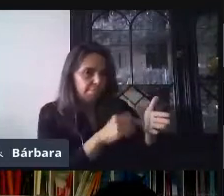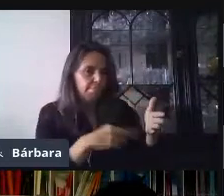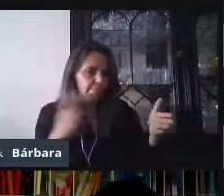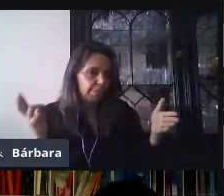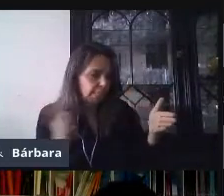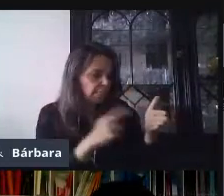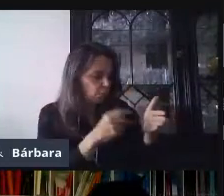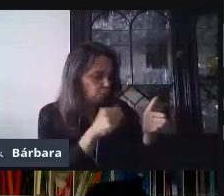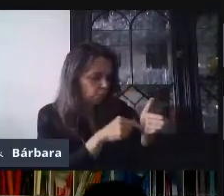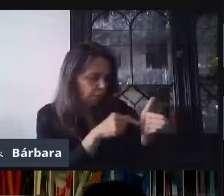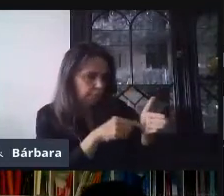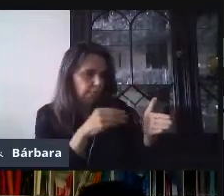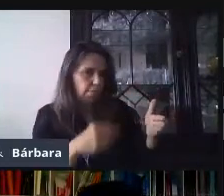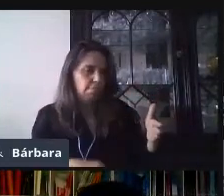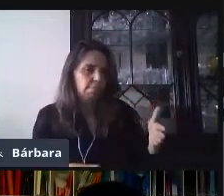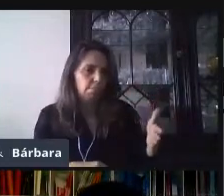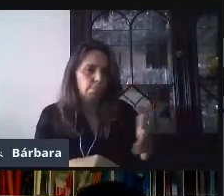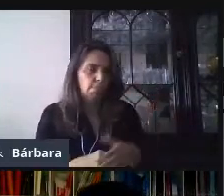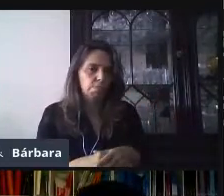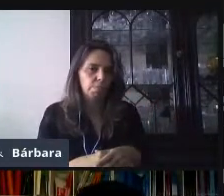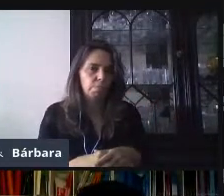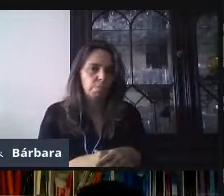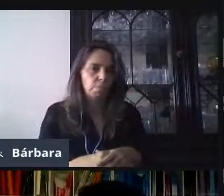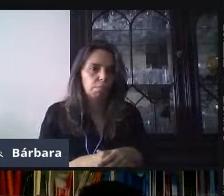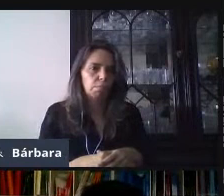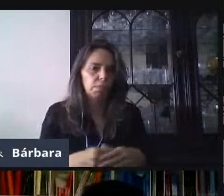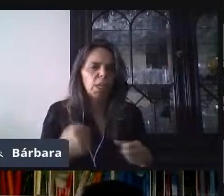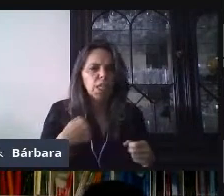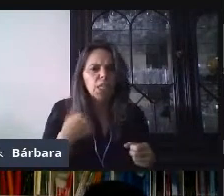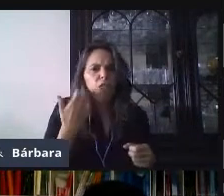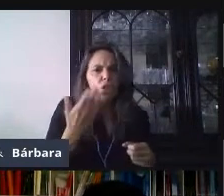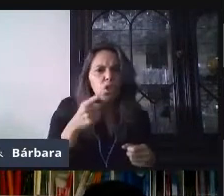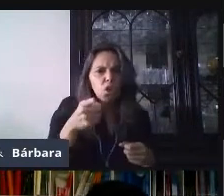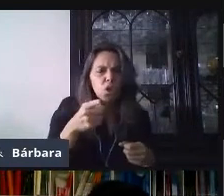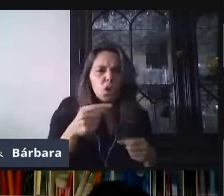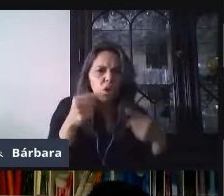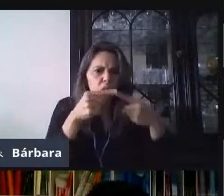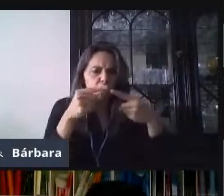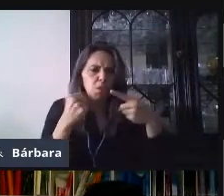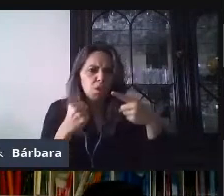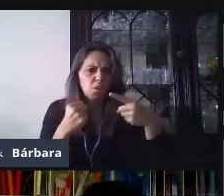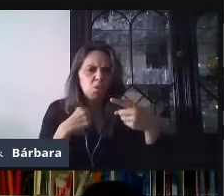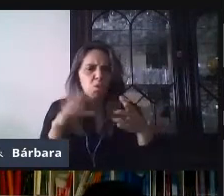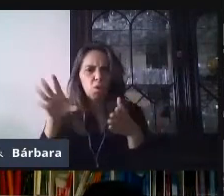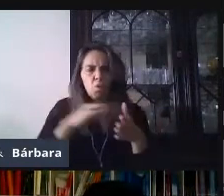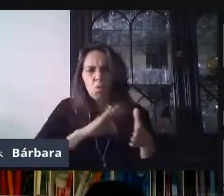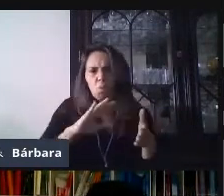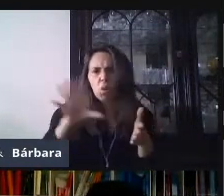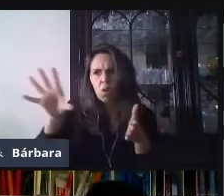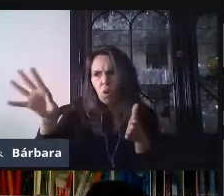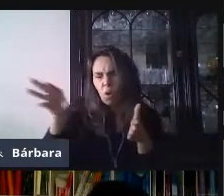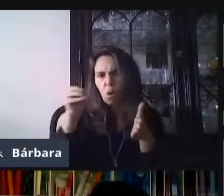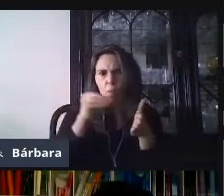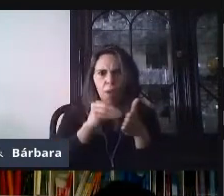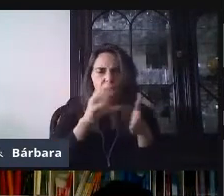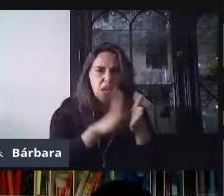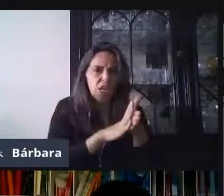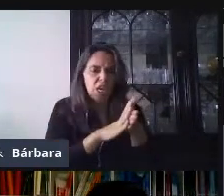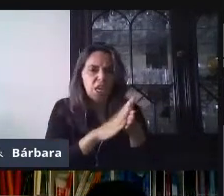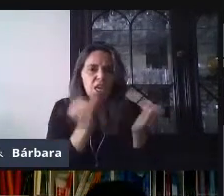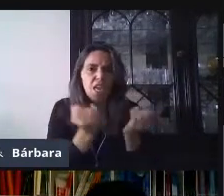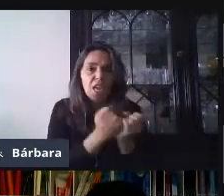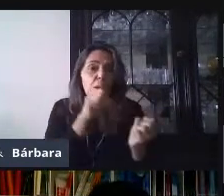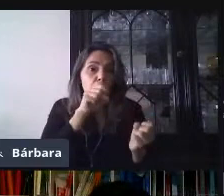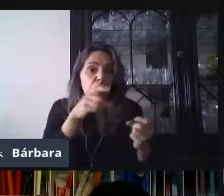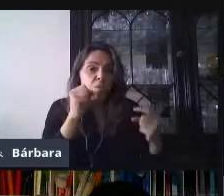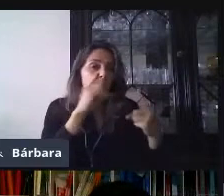copio directamente dando clic en opción 1, más bien yo las pego, se van a colocar en el mismo orden. Esto significa que no lo tengo